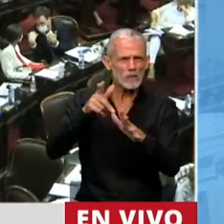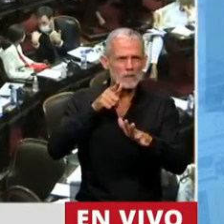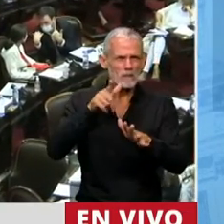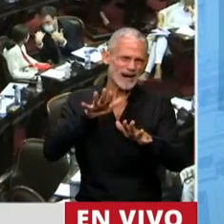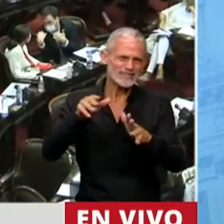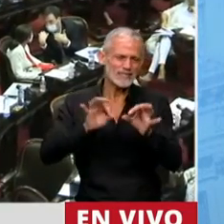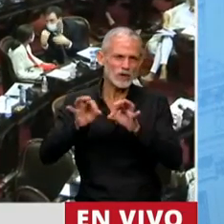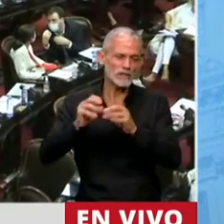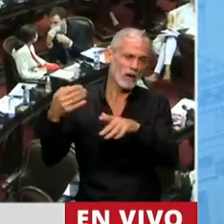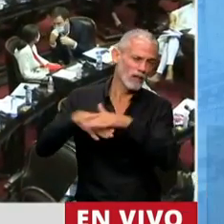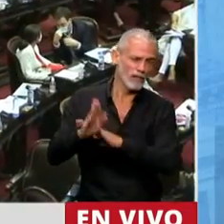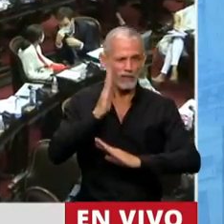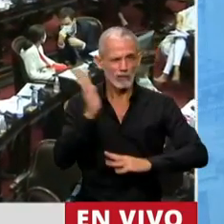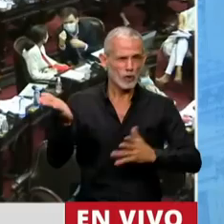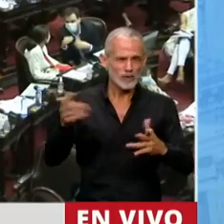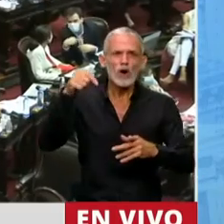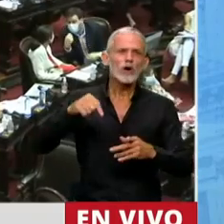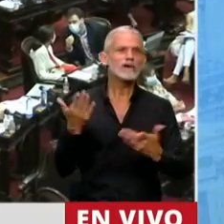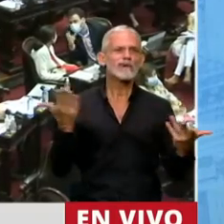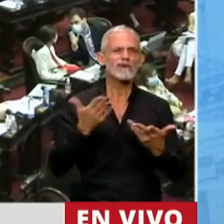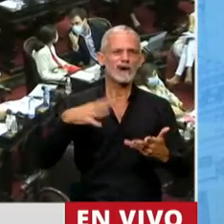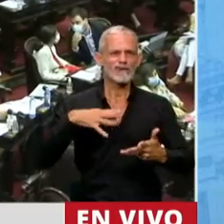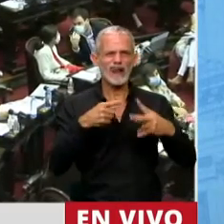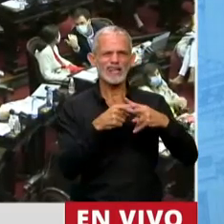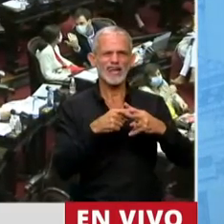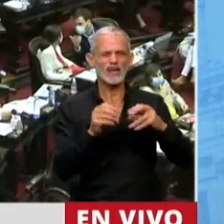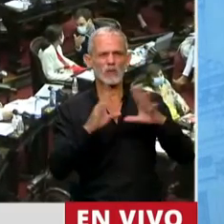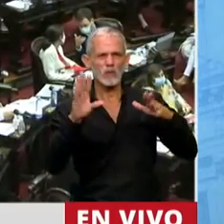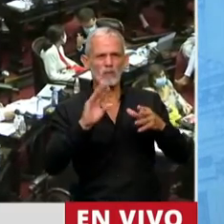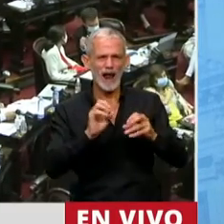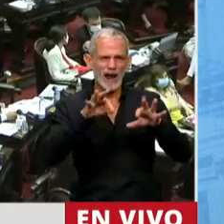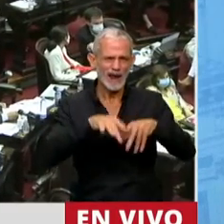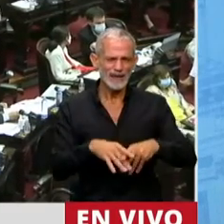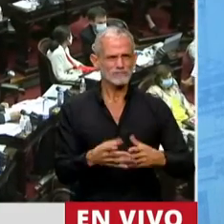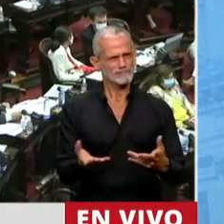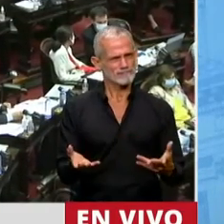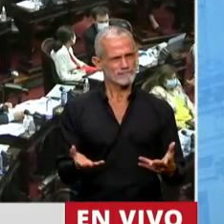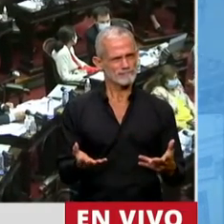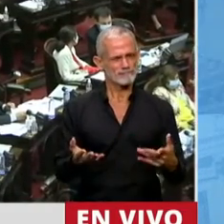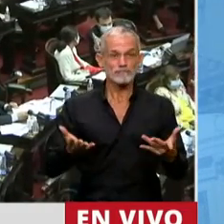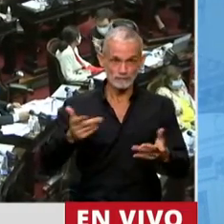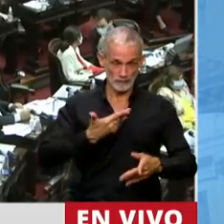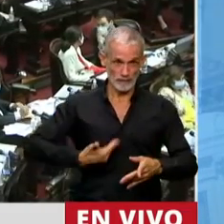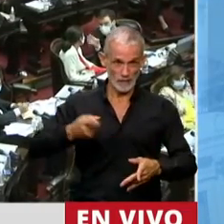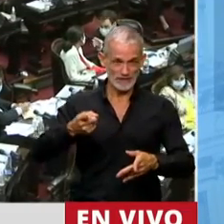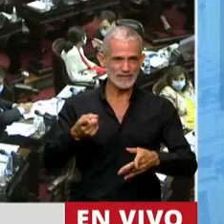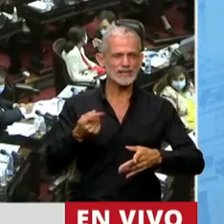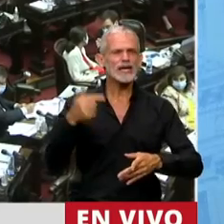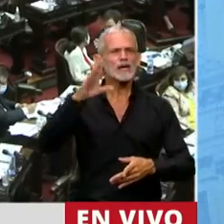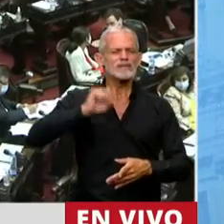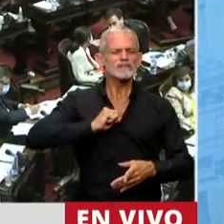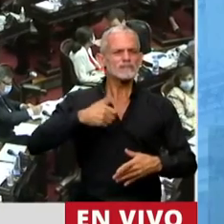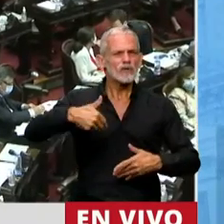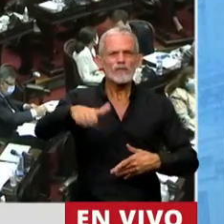y lo cajonearon. Y hoy nos vienen a hablar de que hay un problema de técnica legislativa. Señor Presidente, el desafío que tenemos